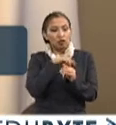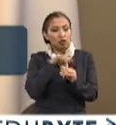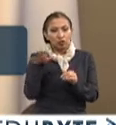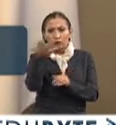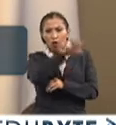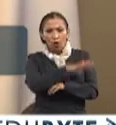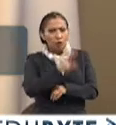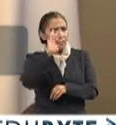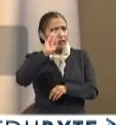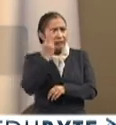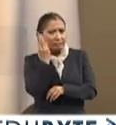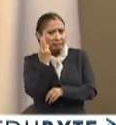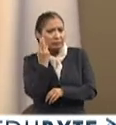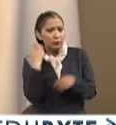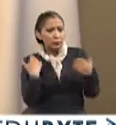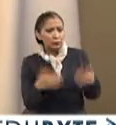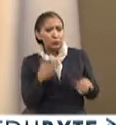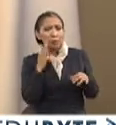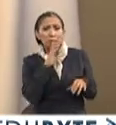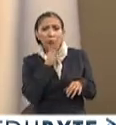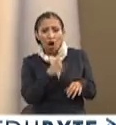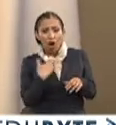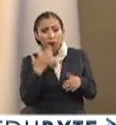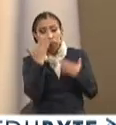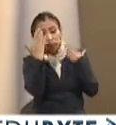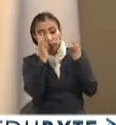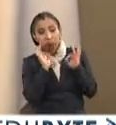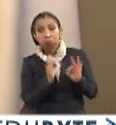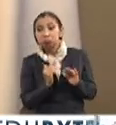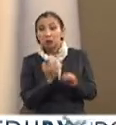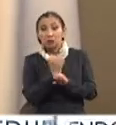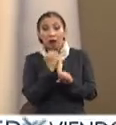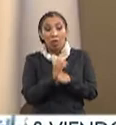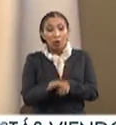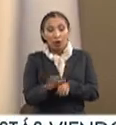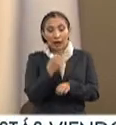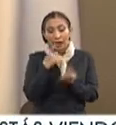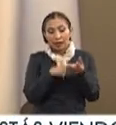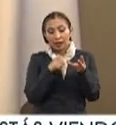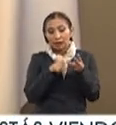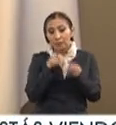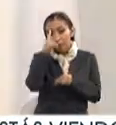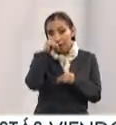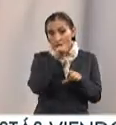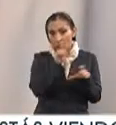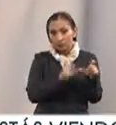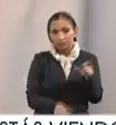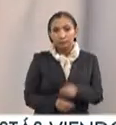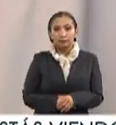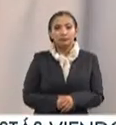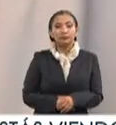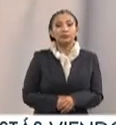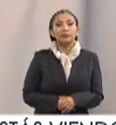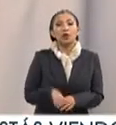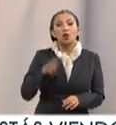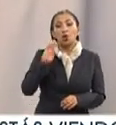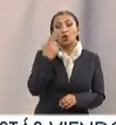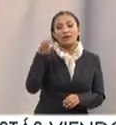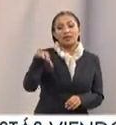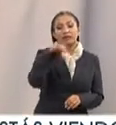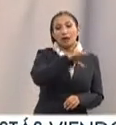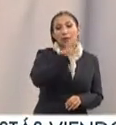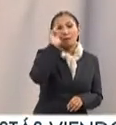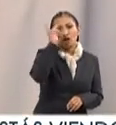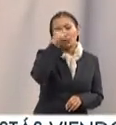la universidad con mejor grado académico en el estado y la tercera en el país. Las universidades